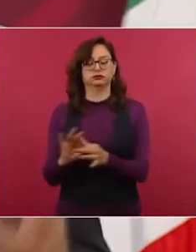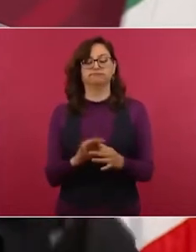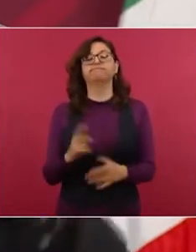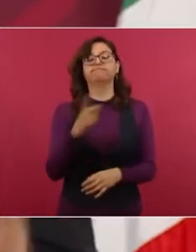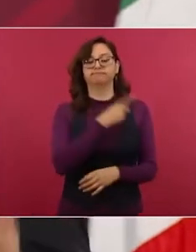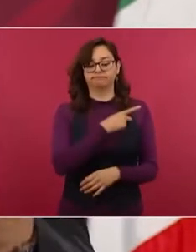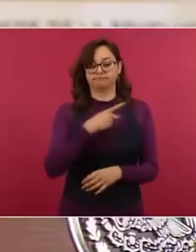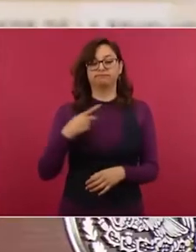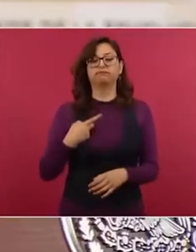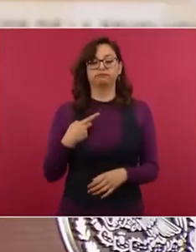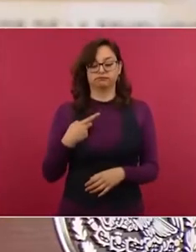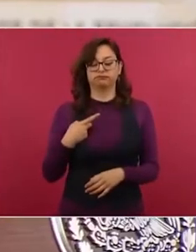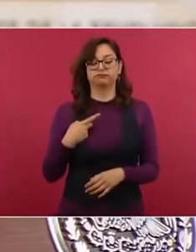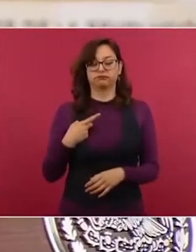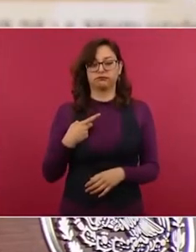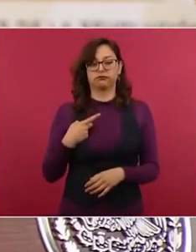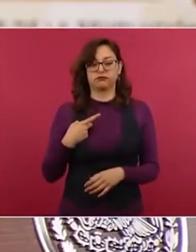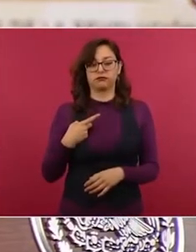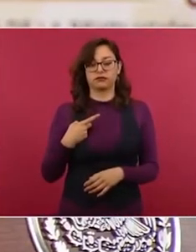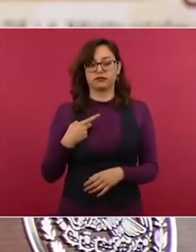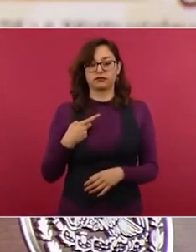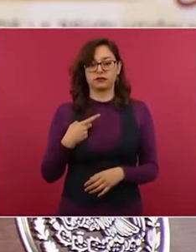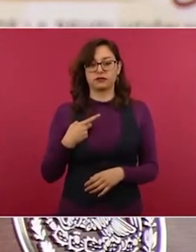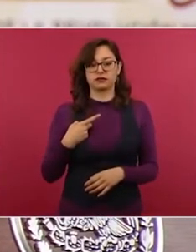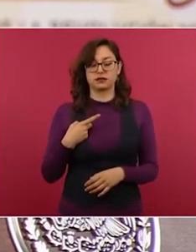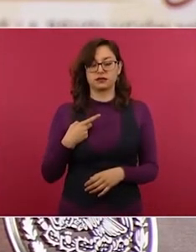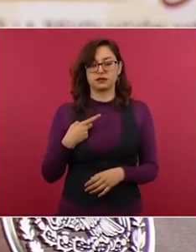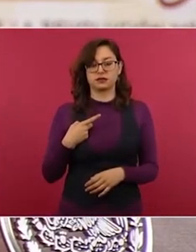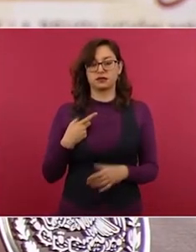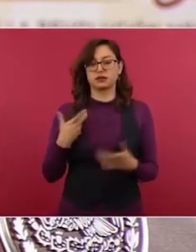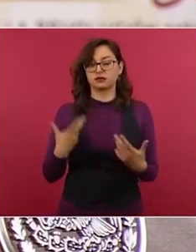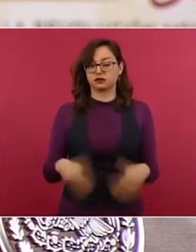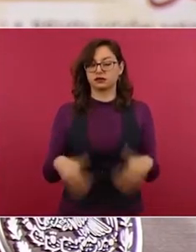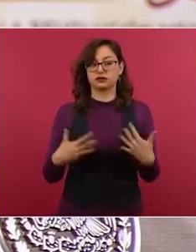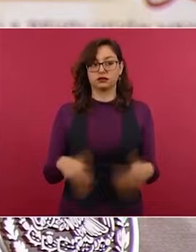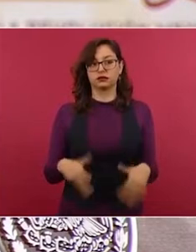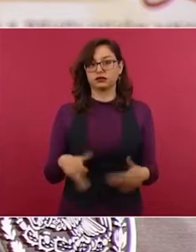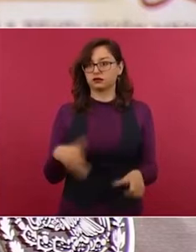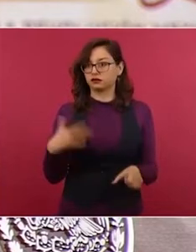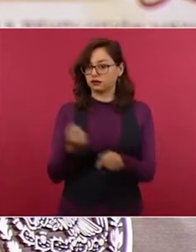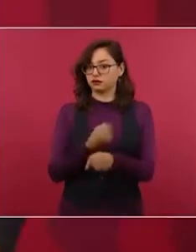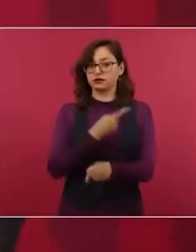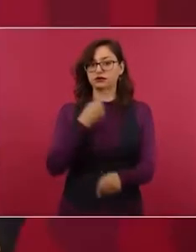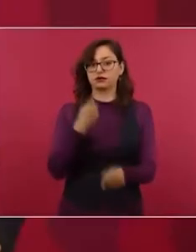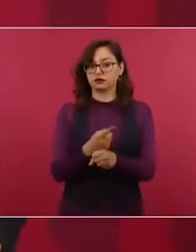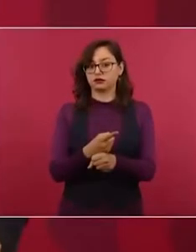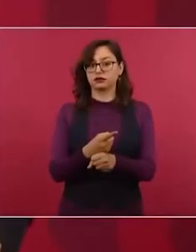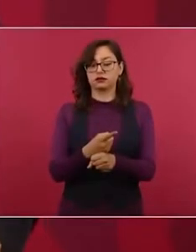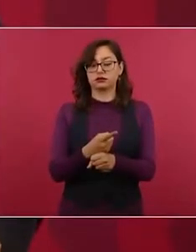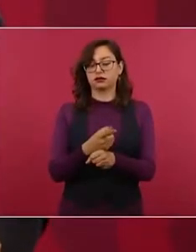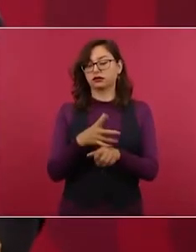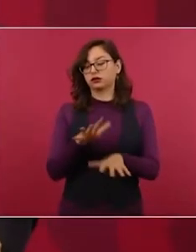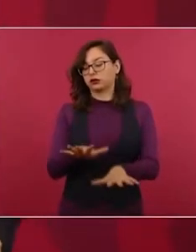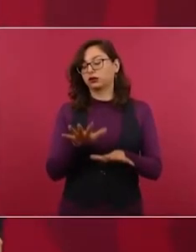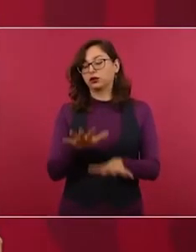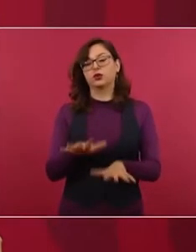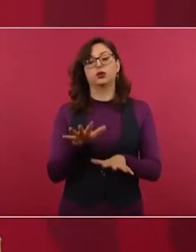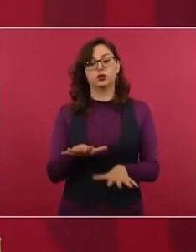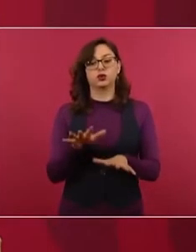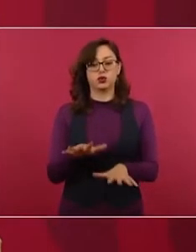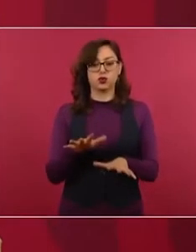un momento estelar. Sería algo